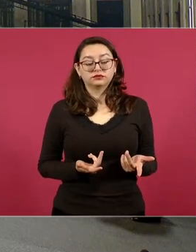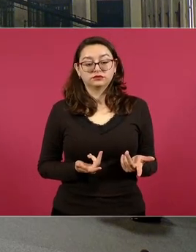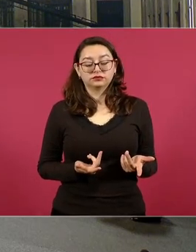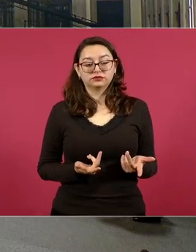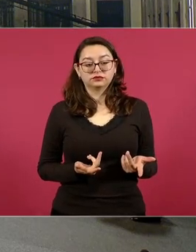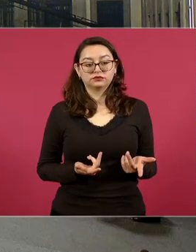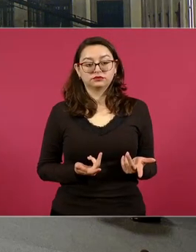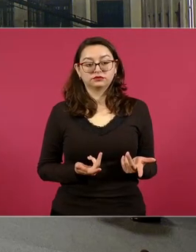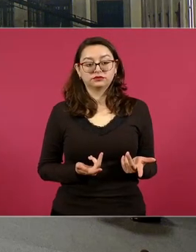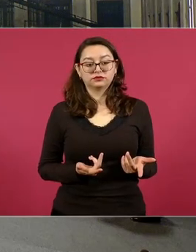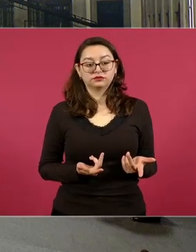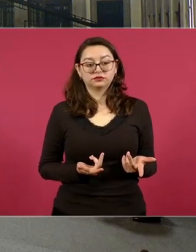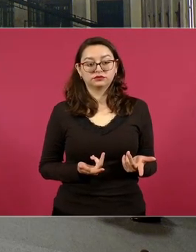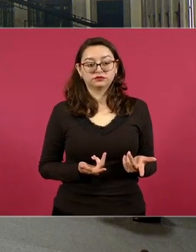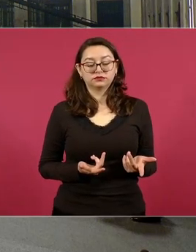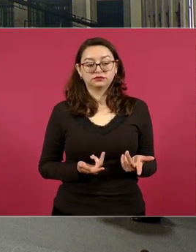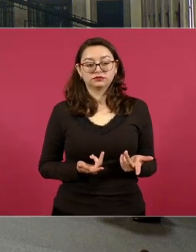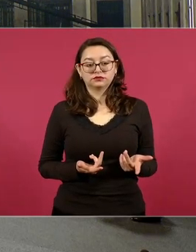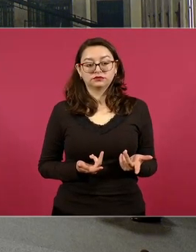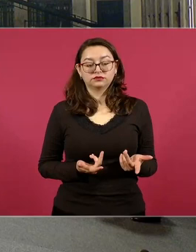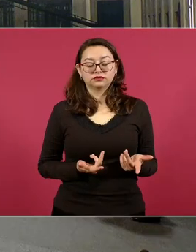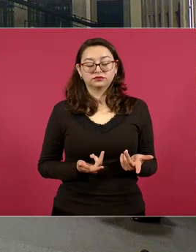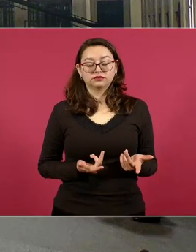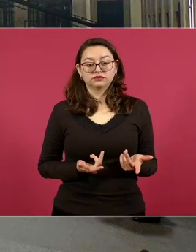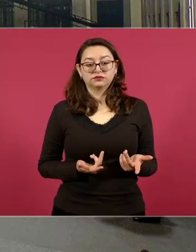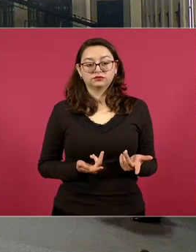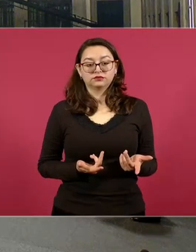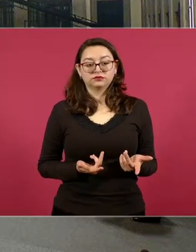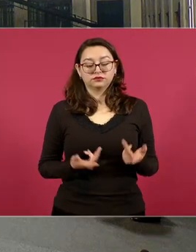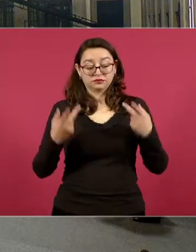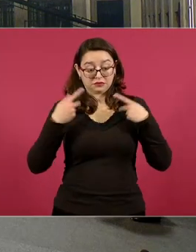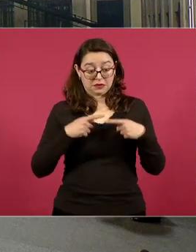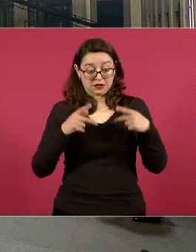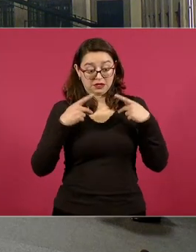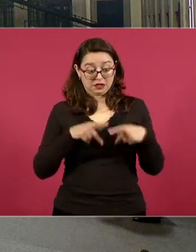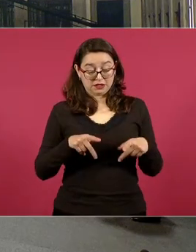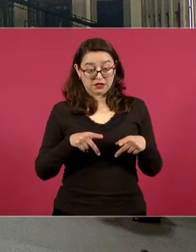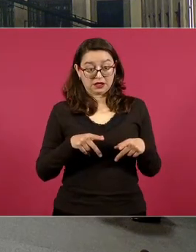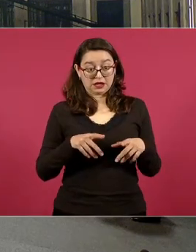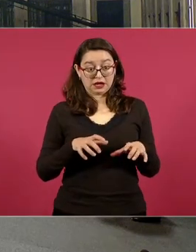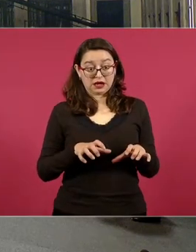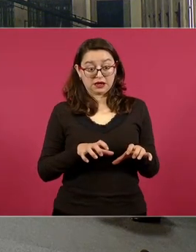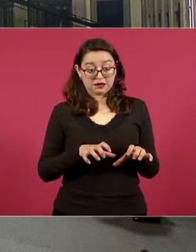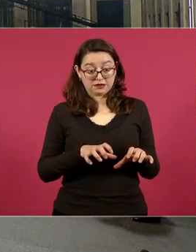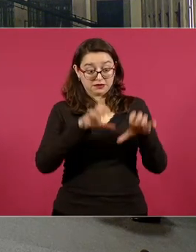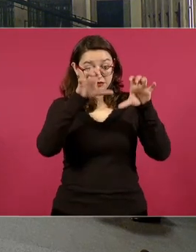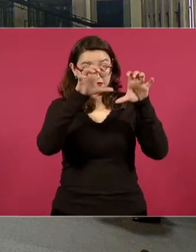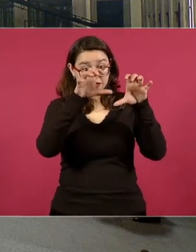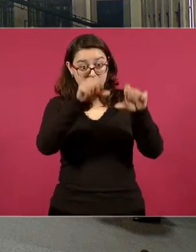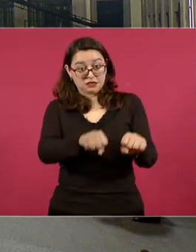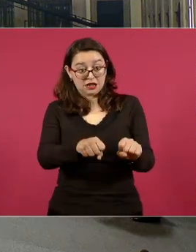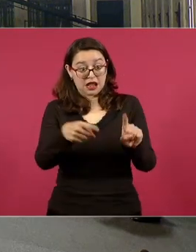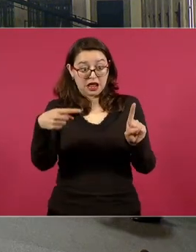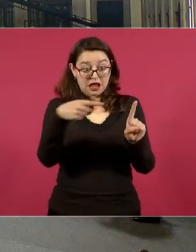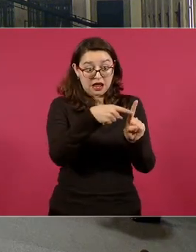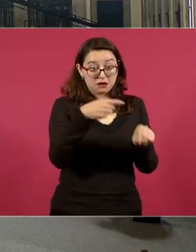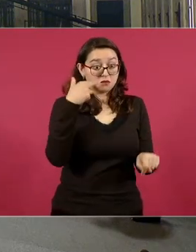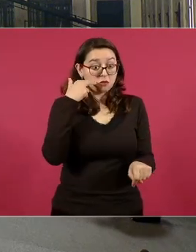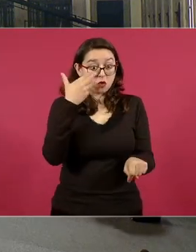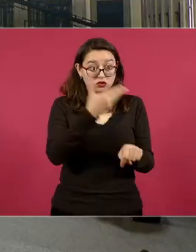pero es de legal sí no el que detiene el respondiente